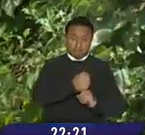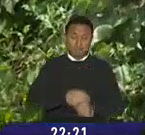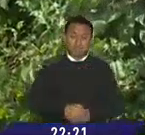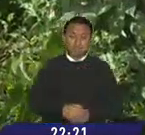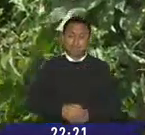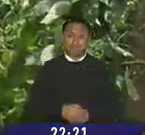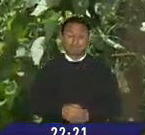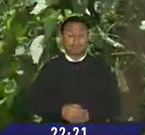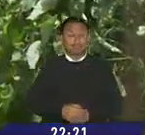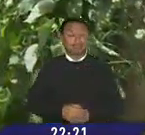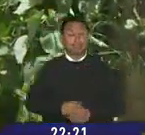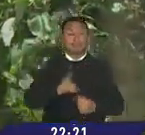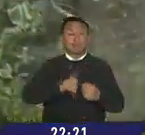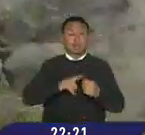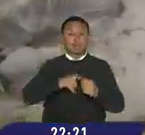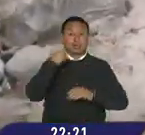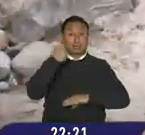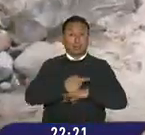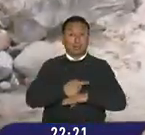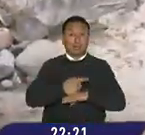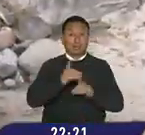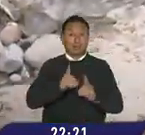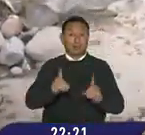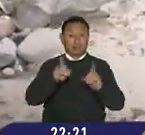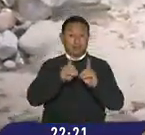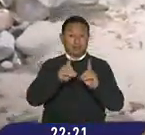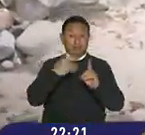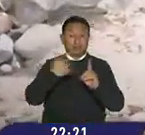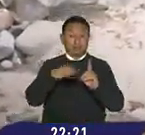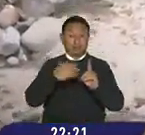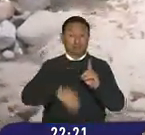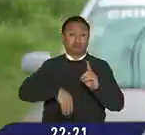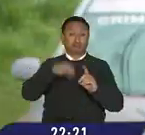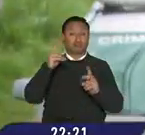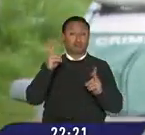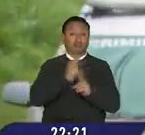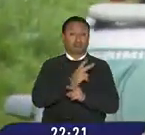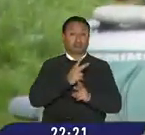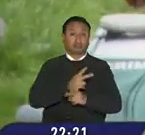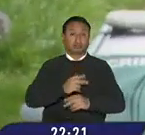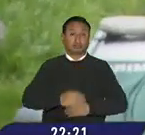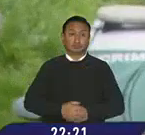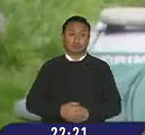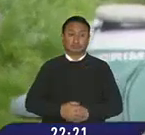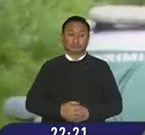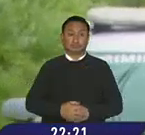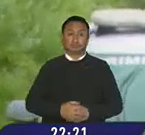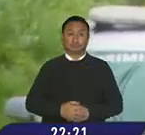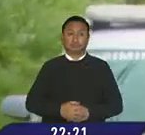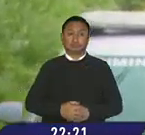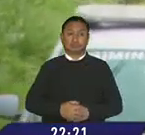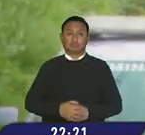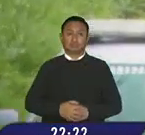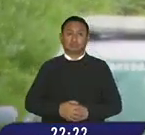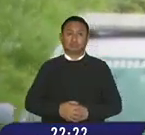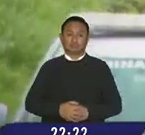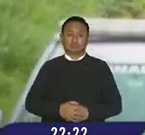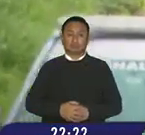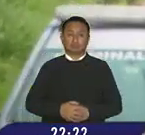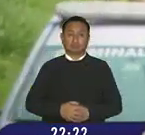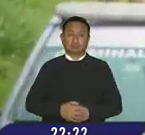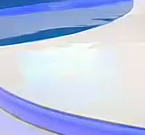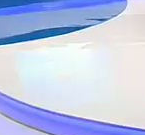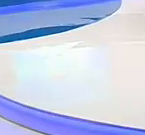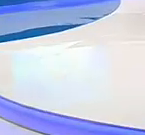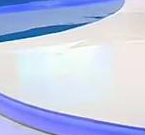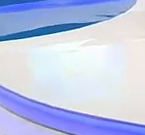con cifras rojas para la capital en lo que se refiere a muertes violentas en Quito informó Iván